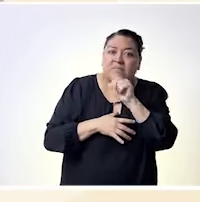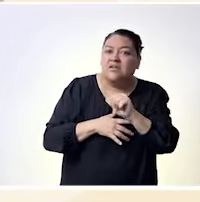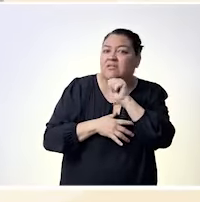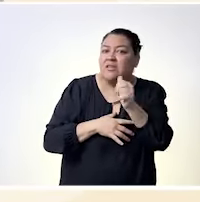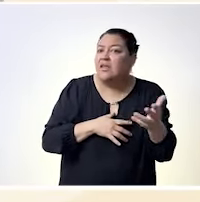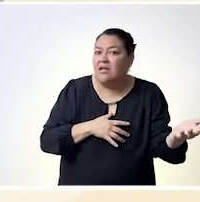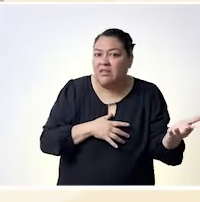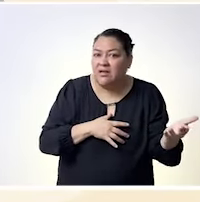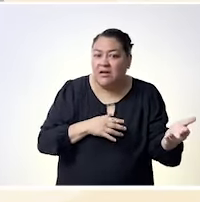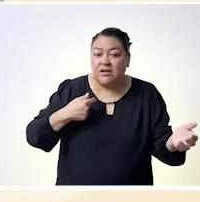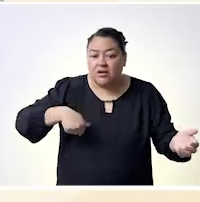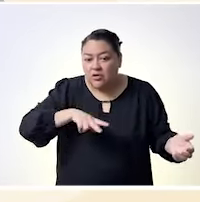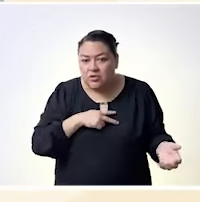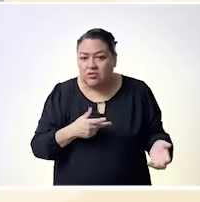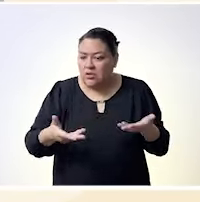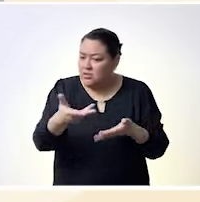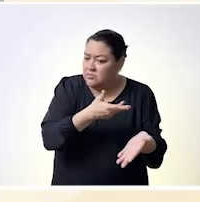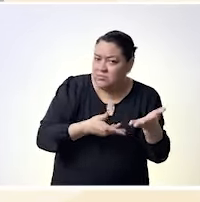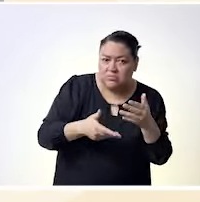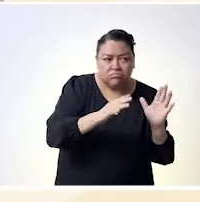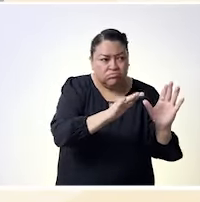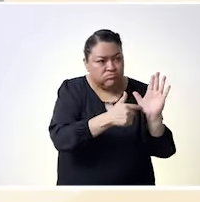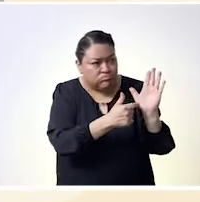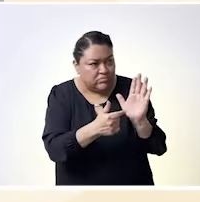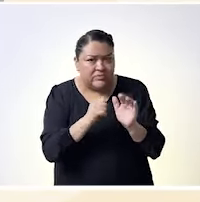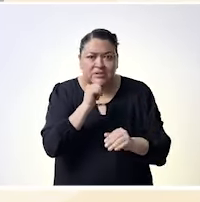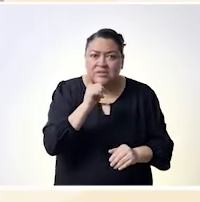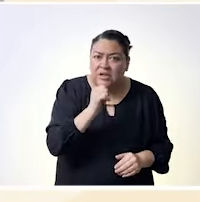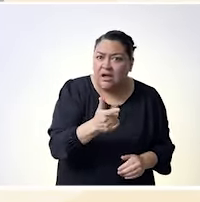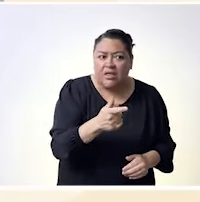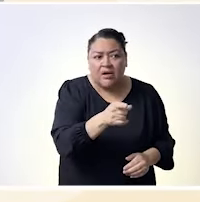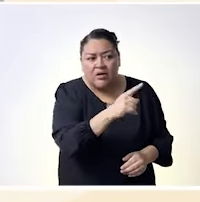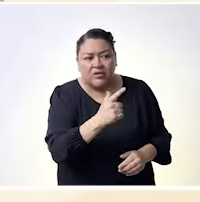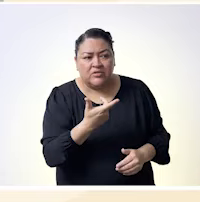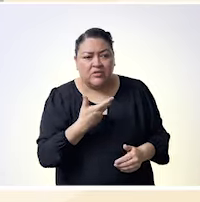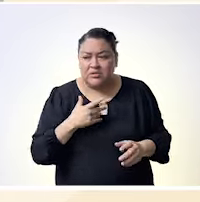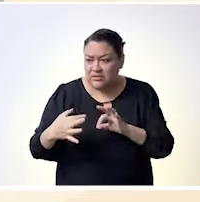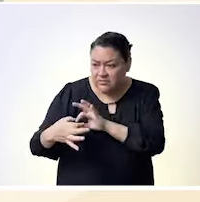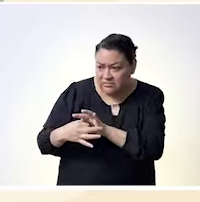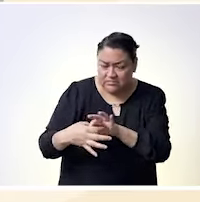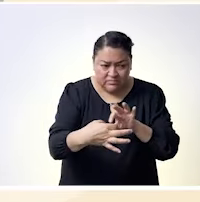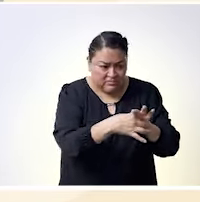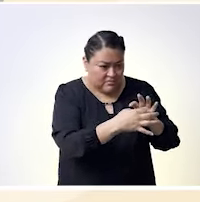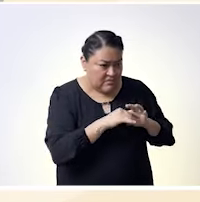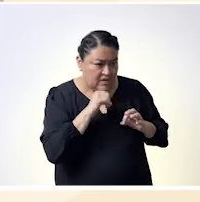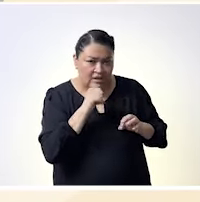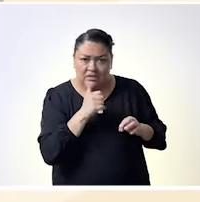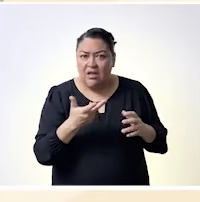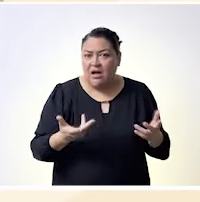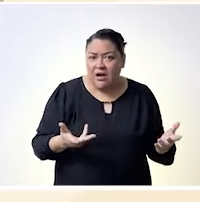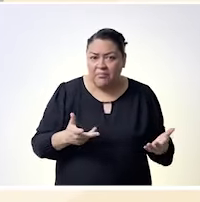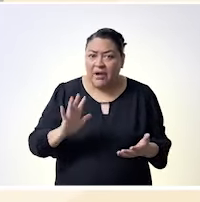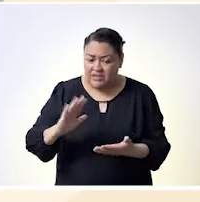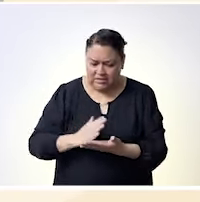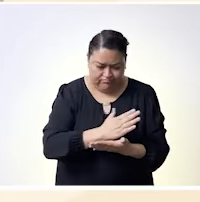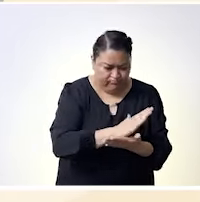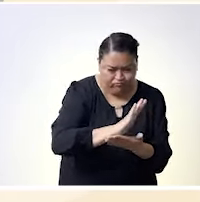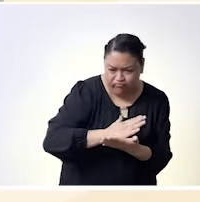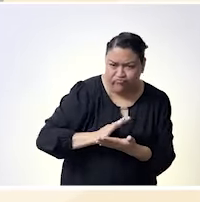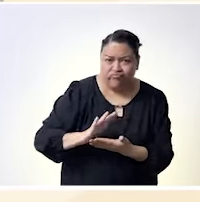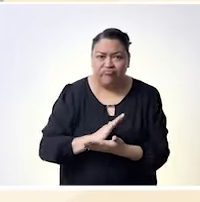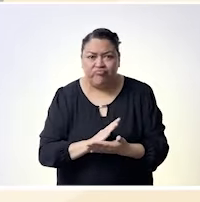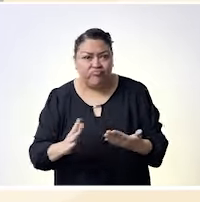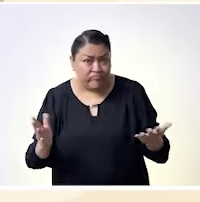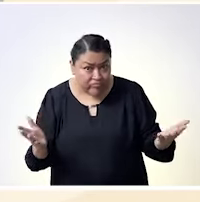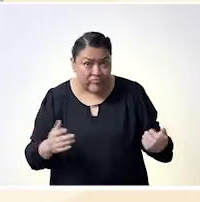lastimosamente pues justo ¿no? el patriarcado la sociedad las mentes el poder